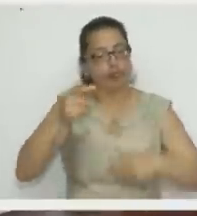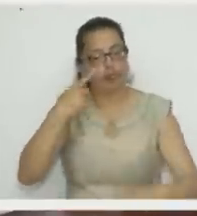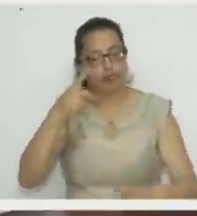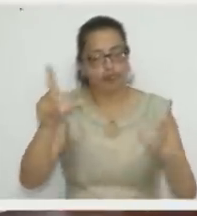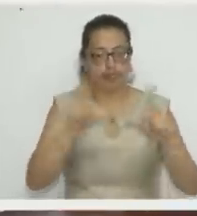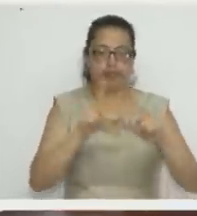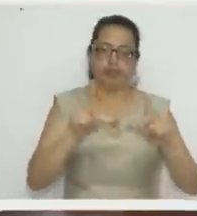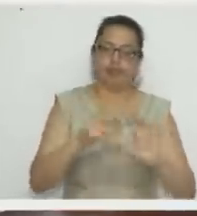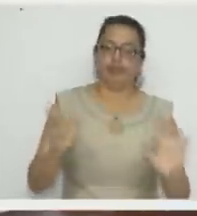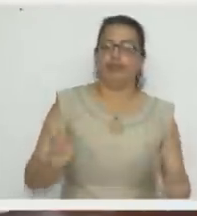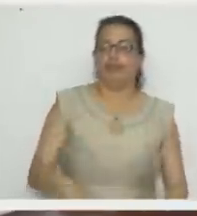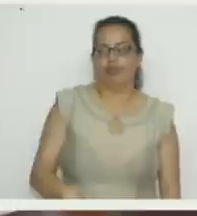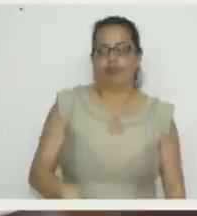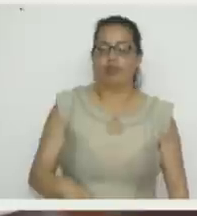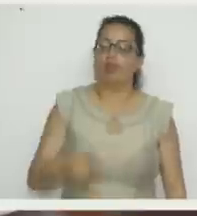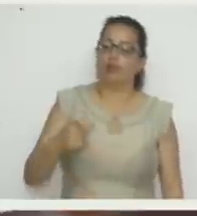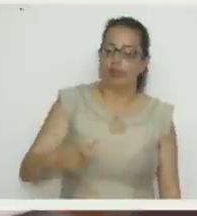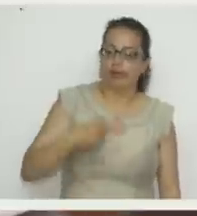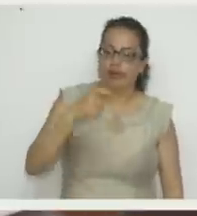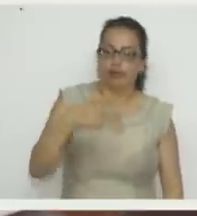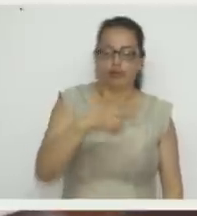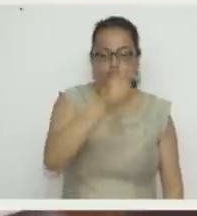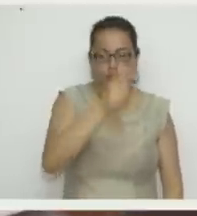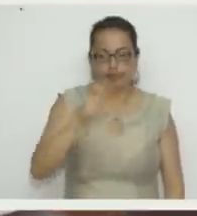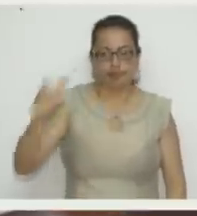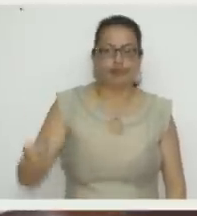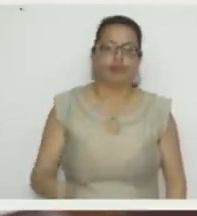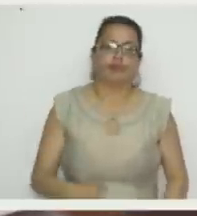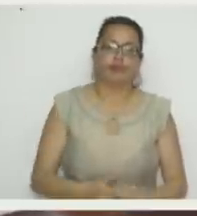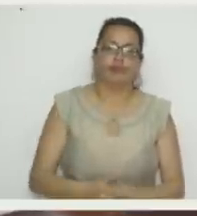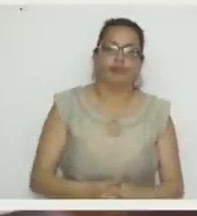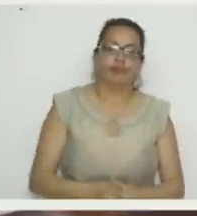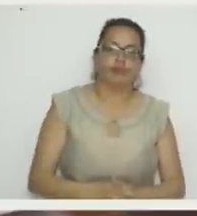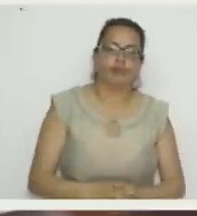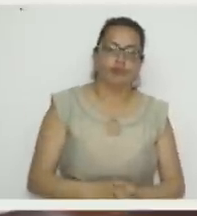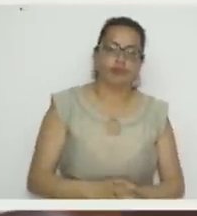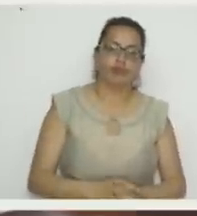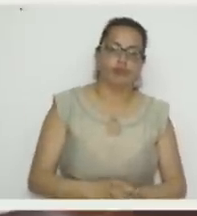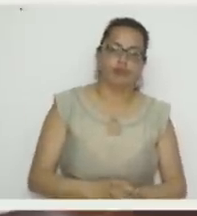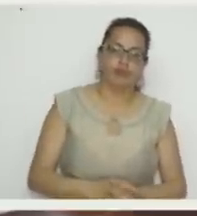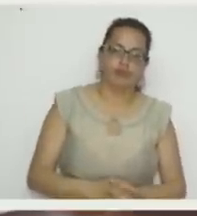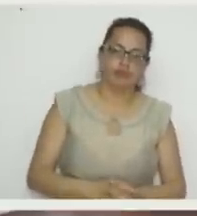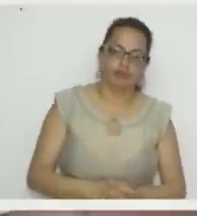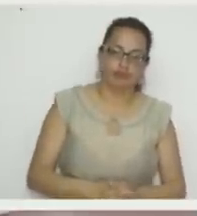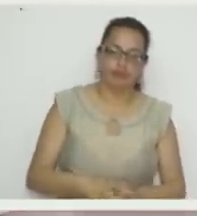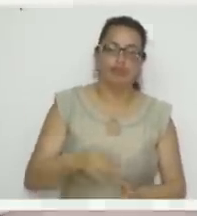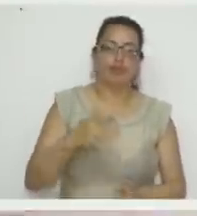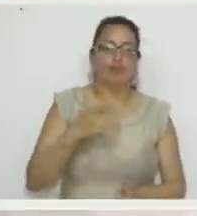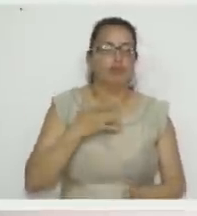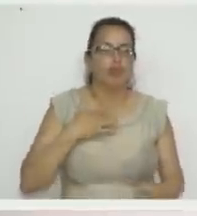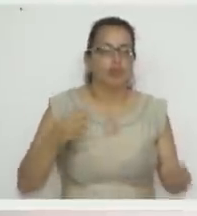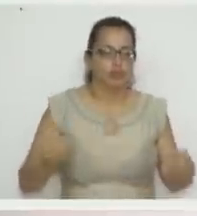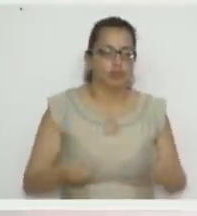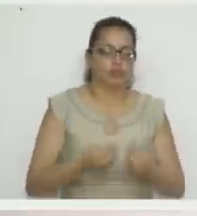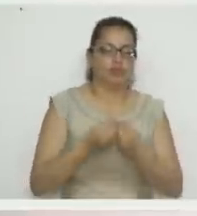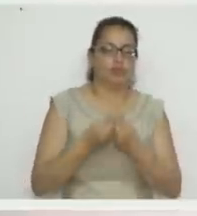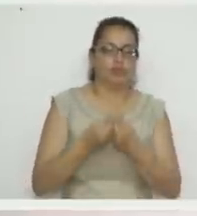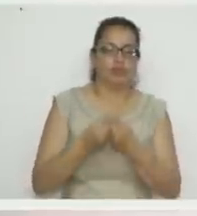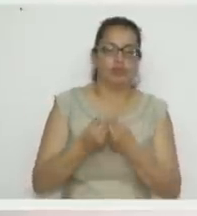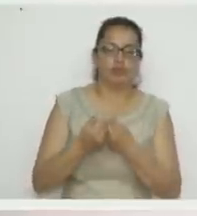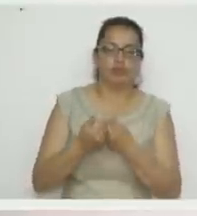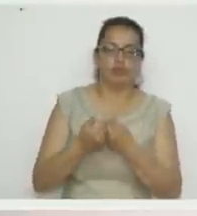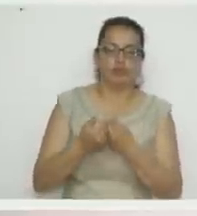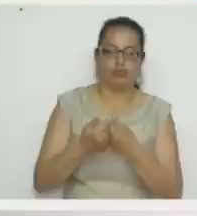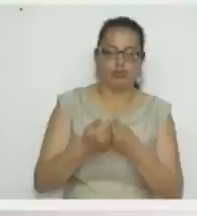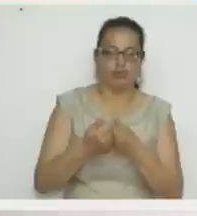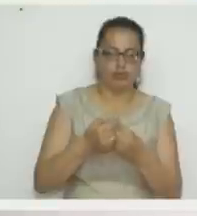ese kit a otra persona. Listo, profe. Mira que las termoformas son una herramienta muy,